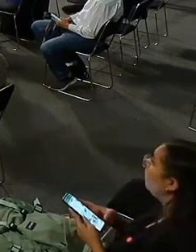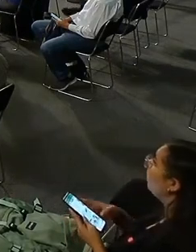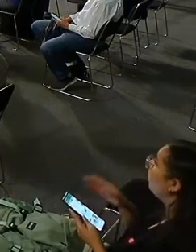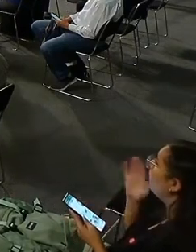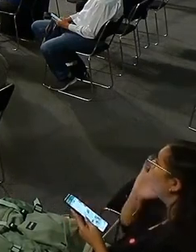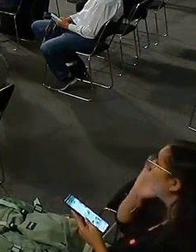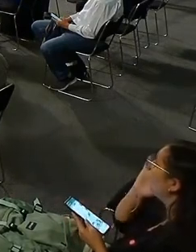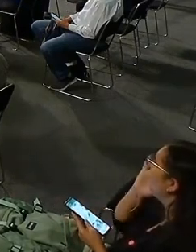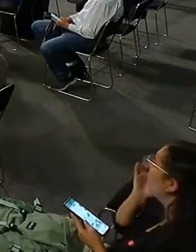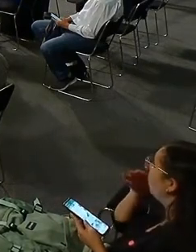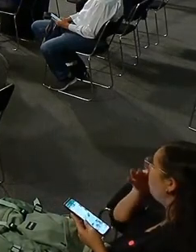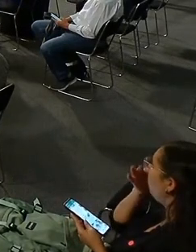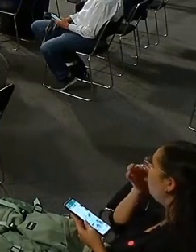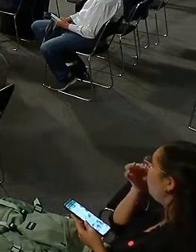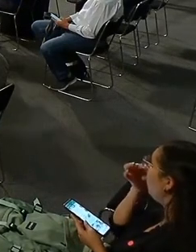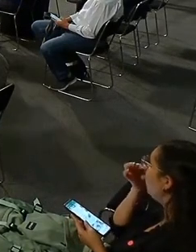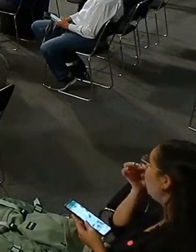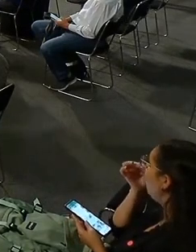Buenas tardes.